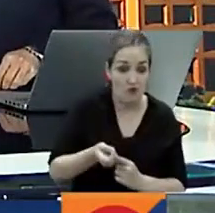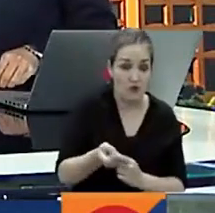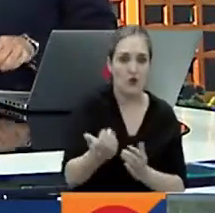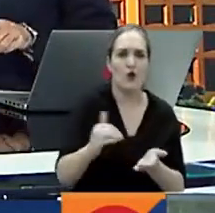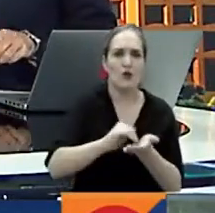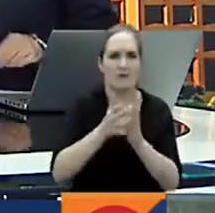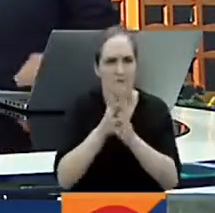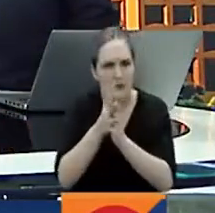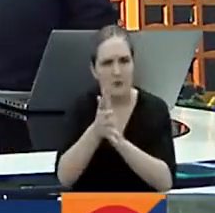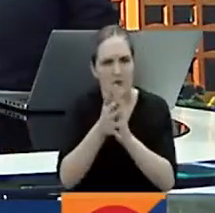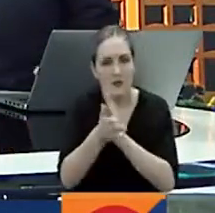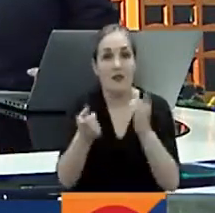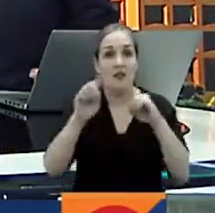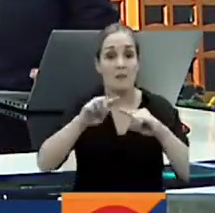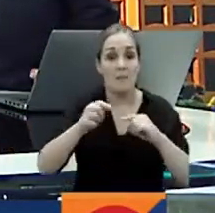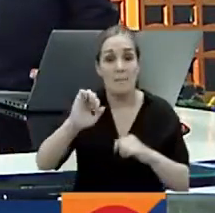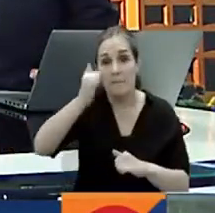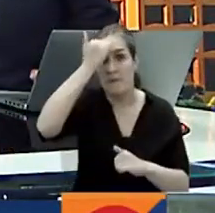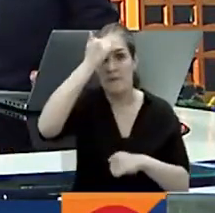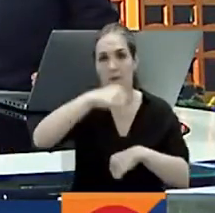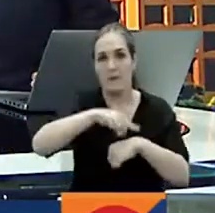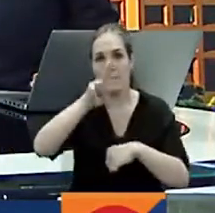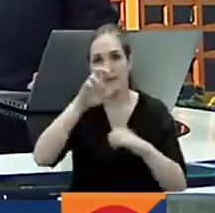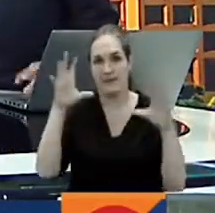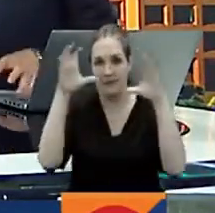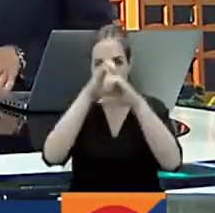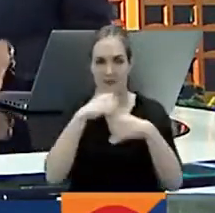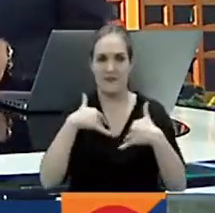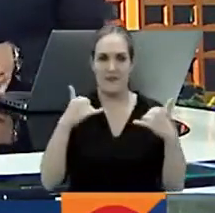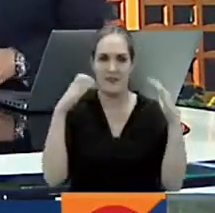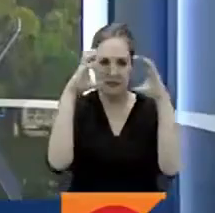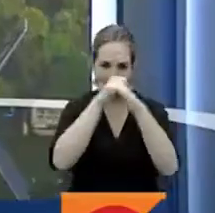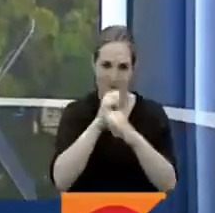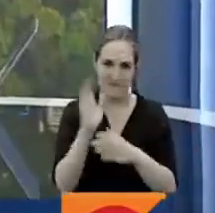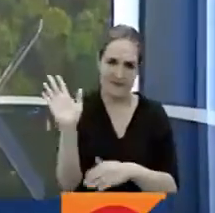avances y en nuestra emisión central a las 7 de la noche feliz tarde